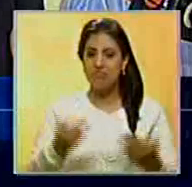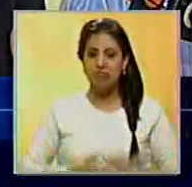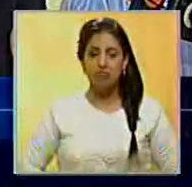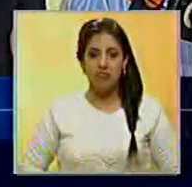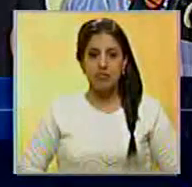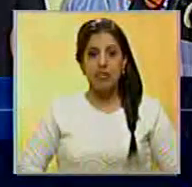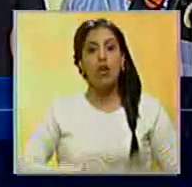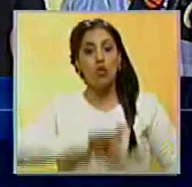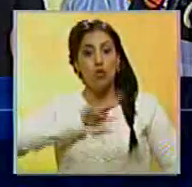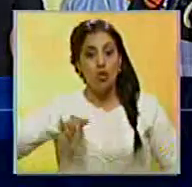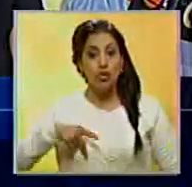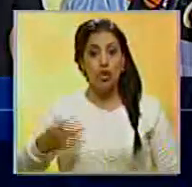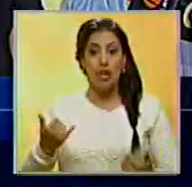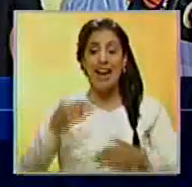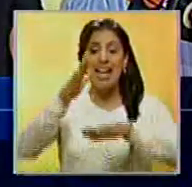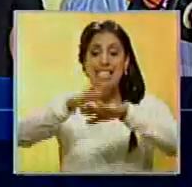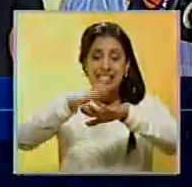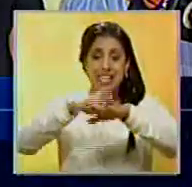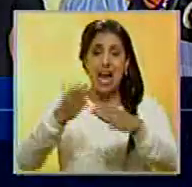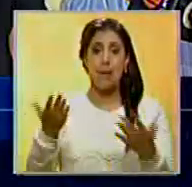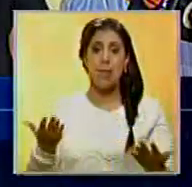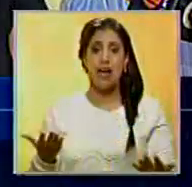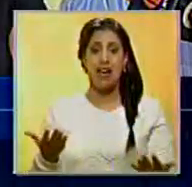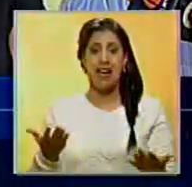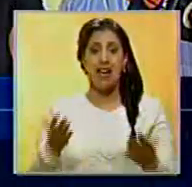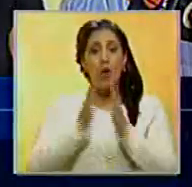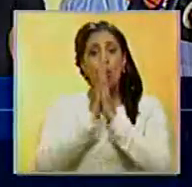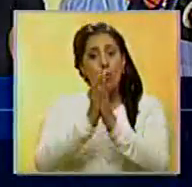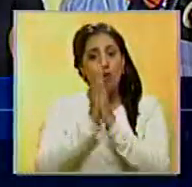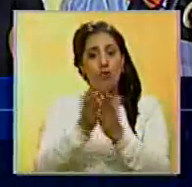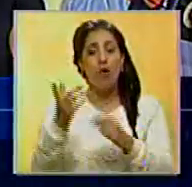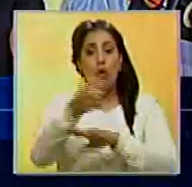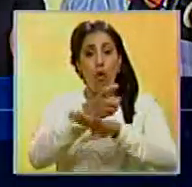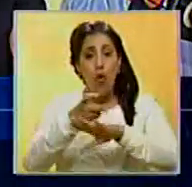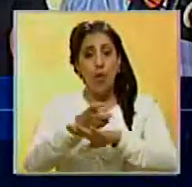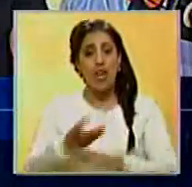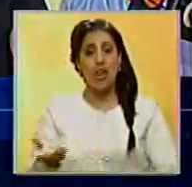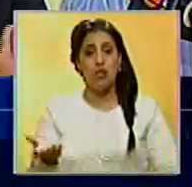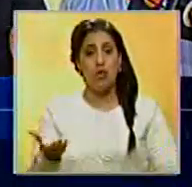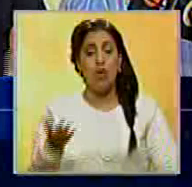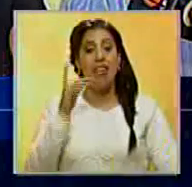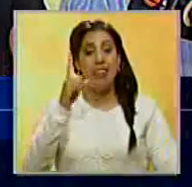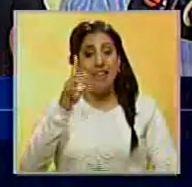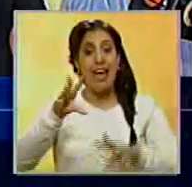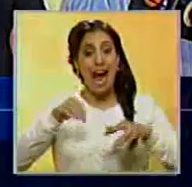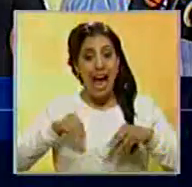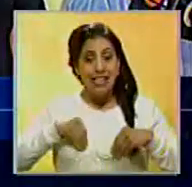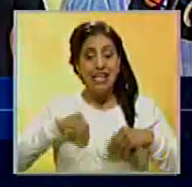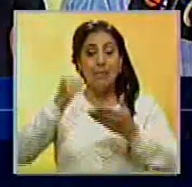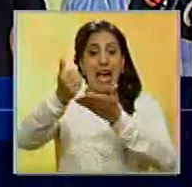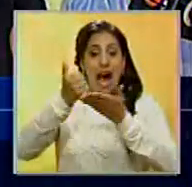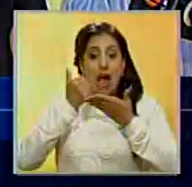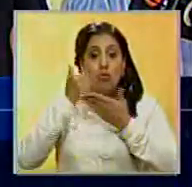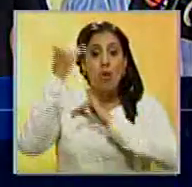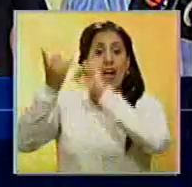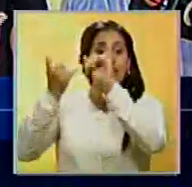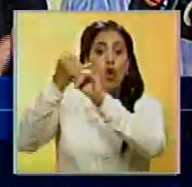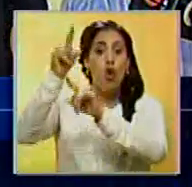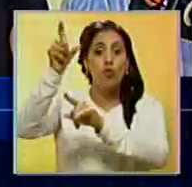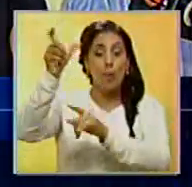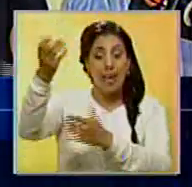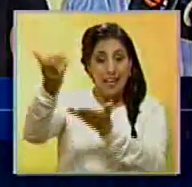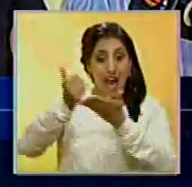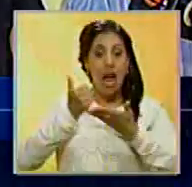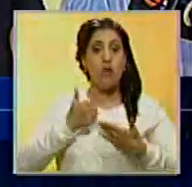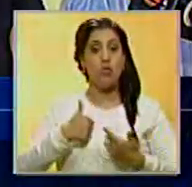Le hacemos un llamado peticionario al gobierno de que acepte la ayuda internacional, que acepte la